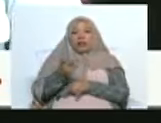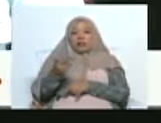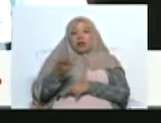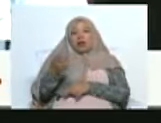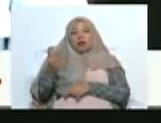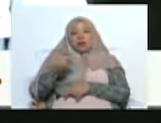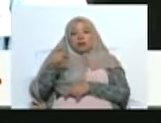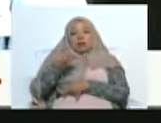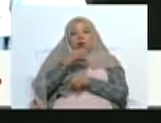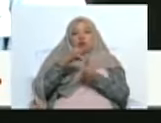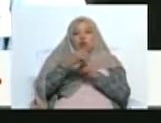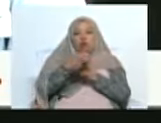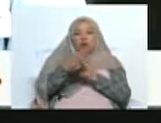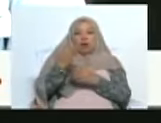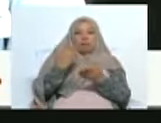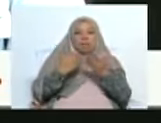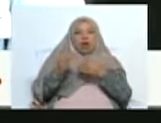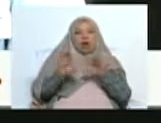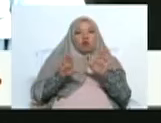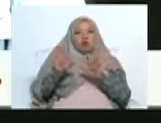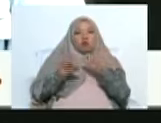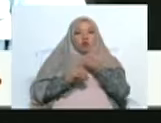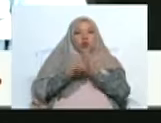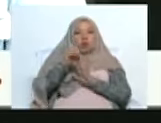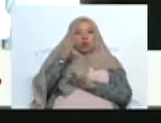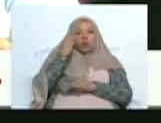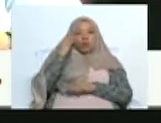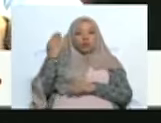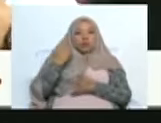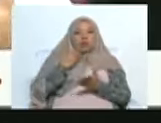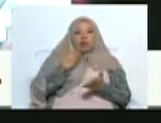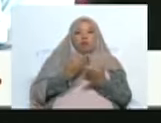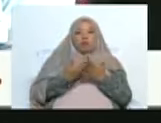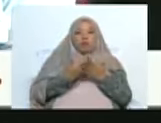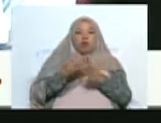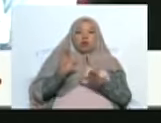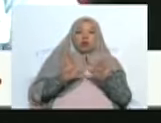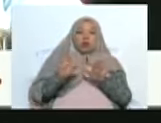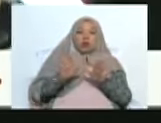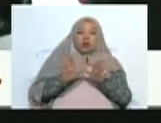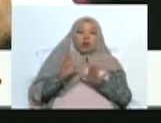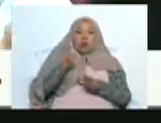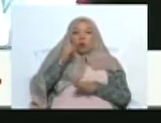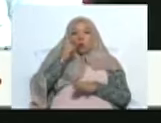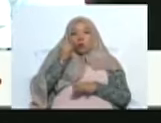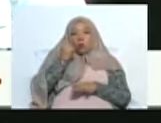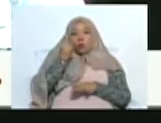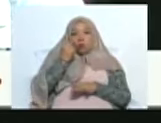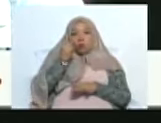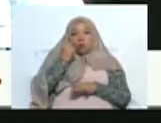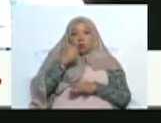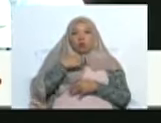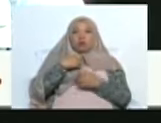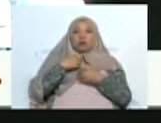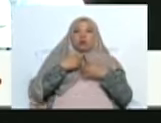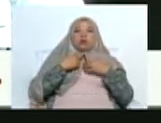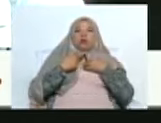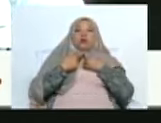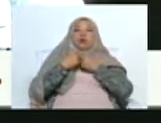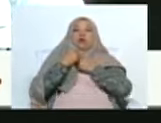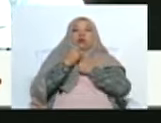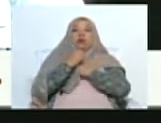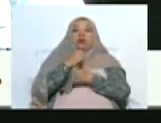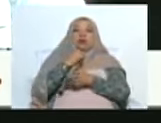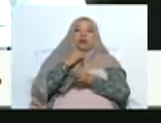Y cuando nosotros desarrollamos proyectos turísticos, en el caso de nuestra gestión y además por una instrucción propia